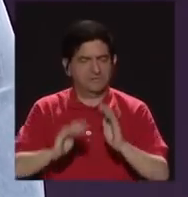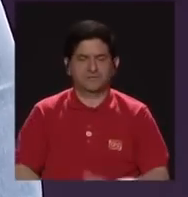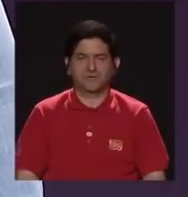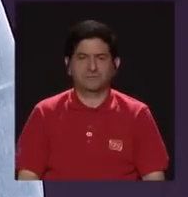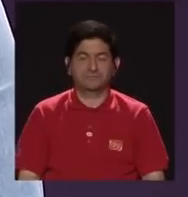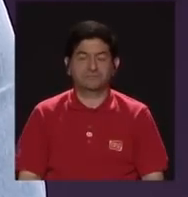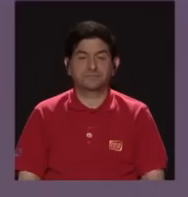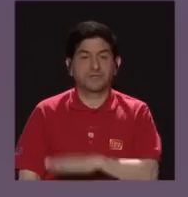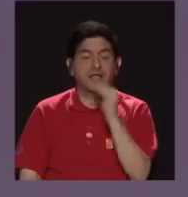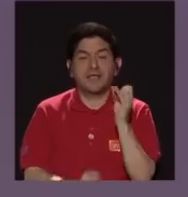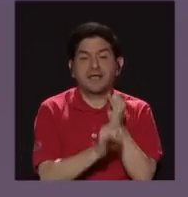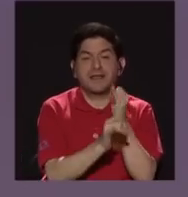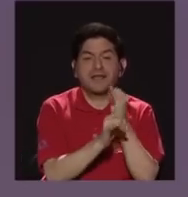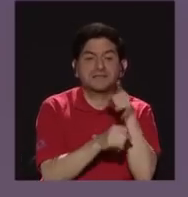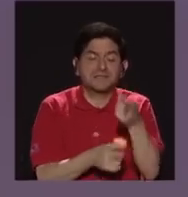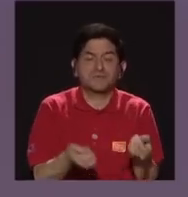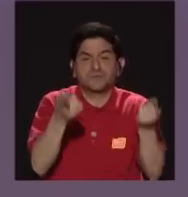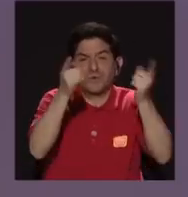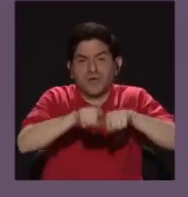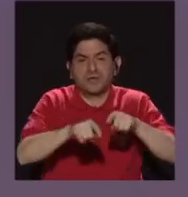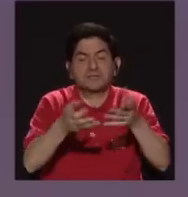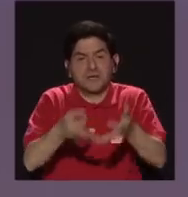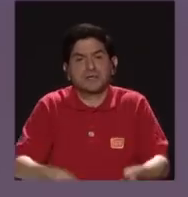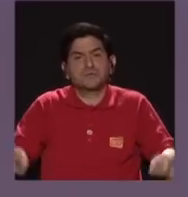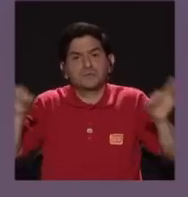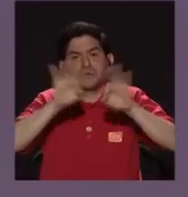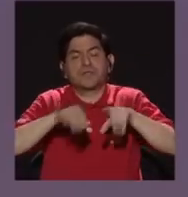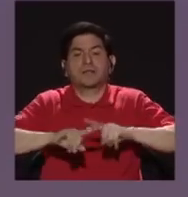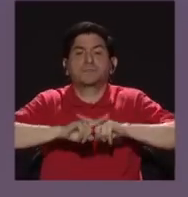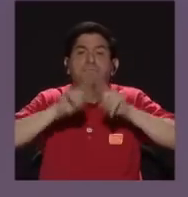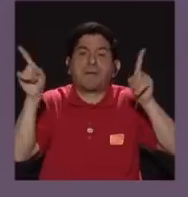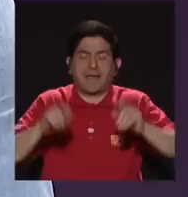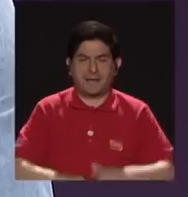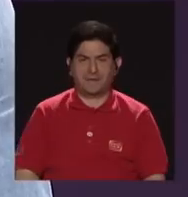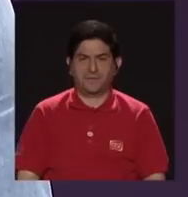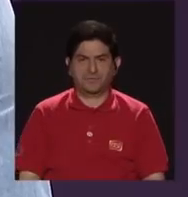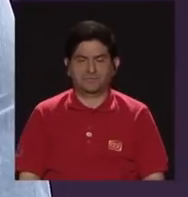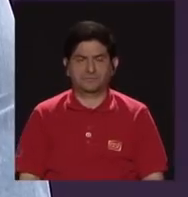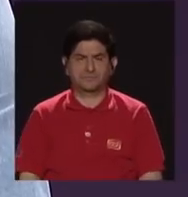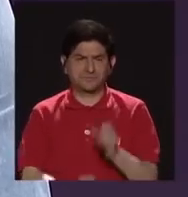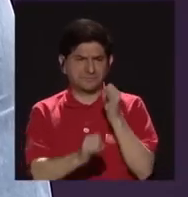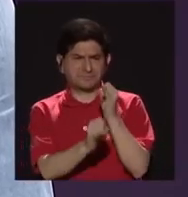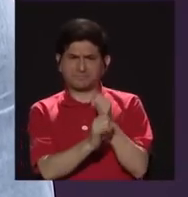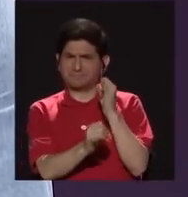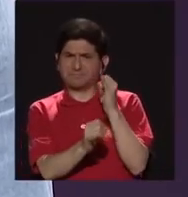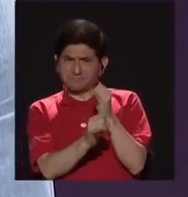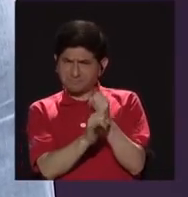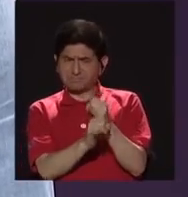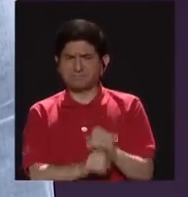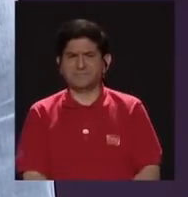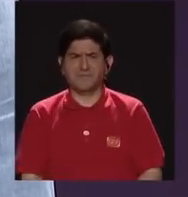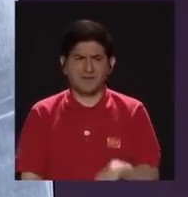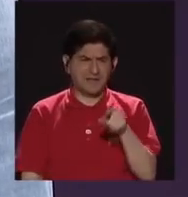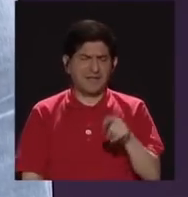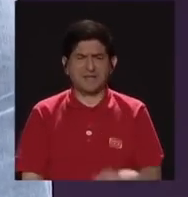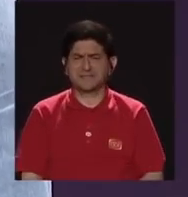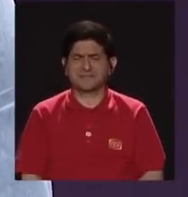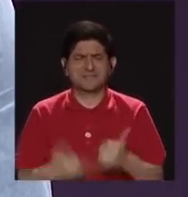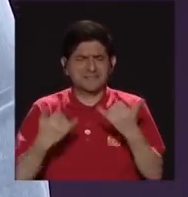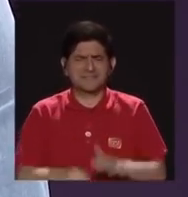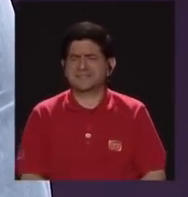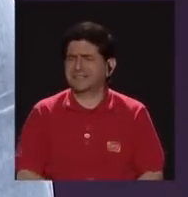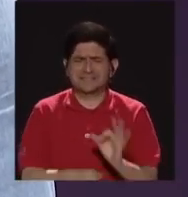la institucionalidad ahí, pues, toma relevancia, pero resulta que encontramos una institucionalidad anacrónica,